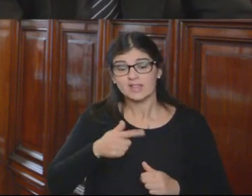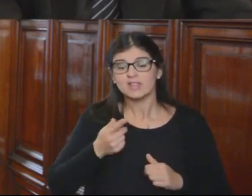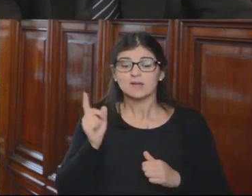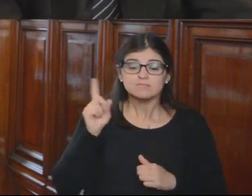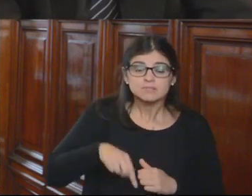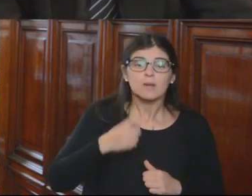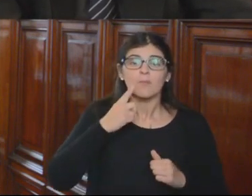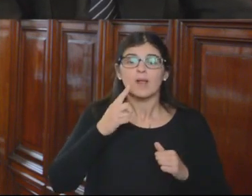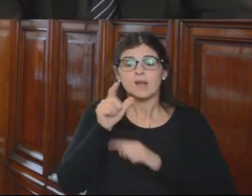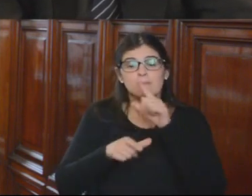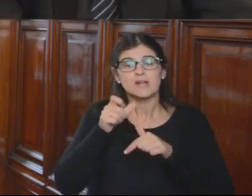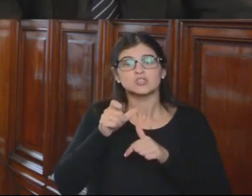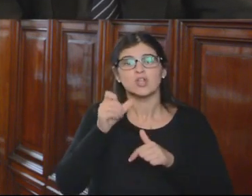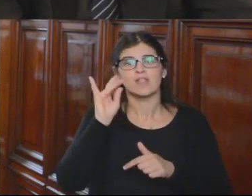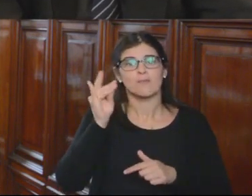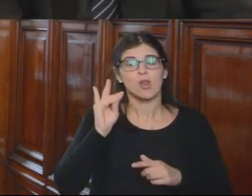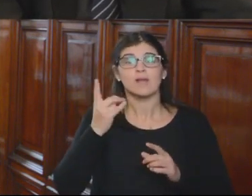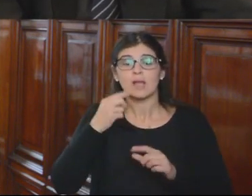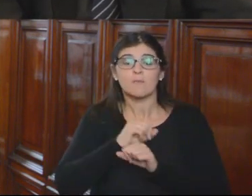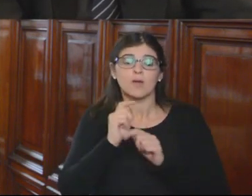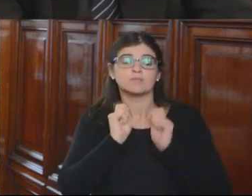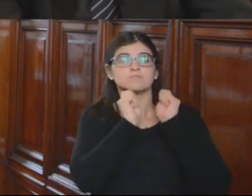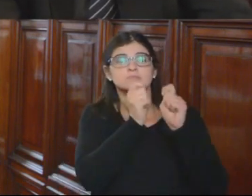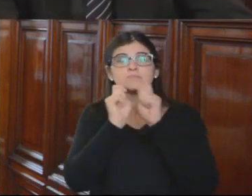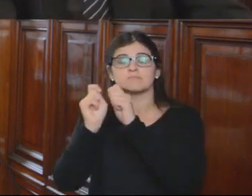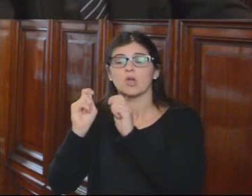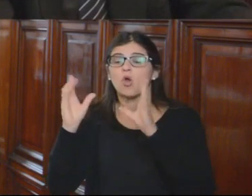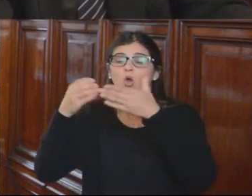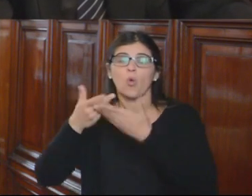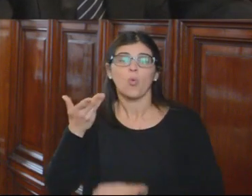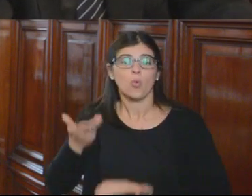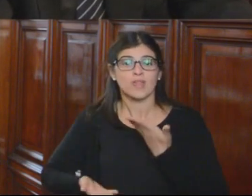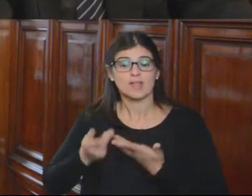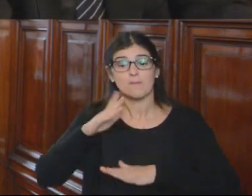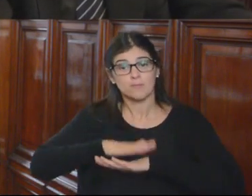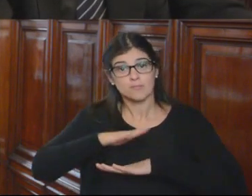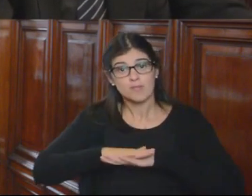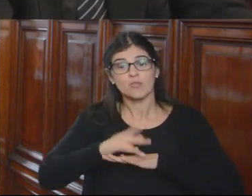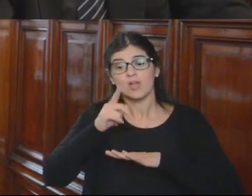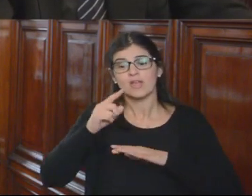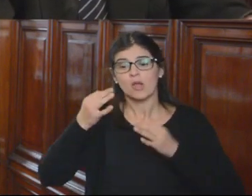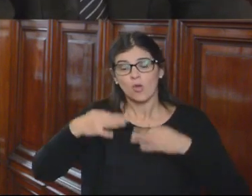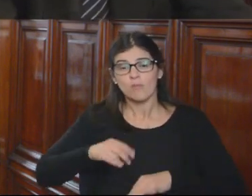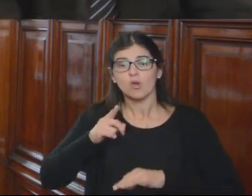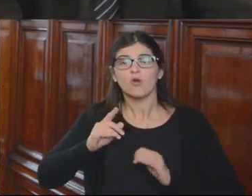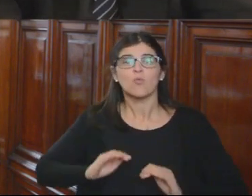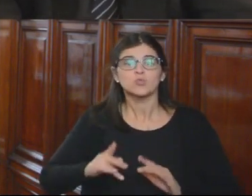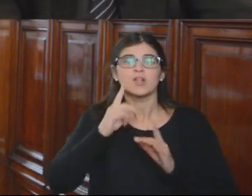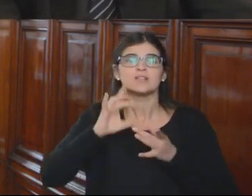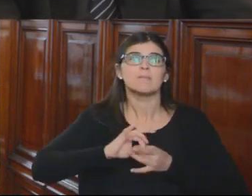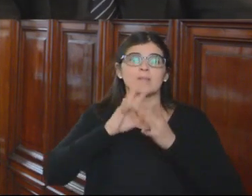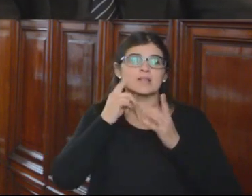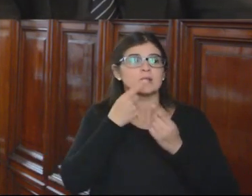del pueblo boliviano, postestad que fue delegado al órgano judicial, instancia que sustenta sus funciones en los principios de independencia,